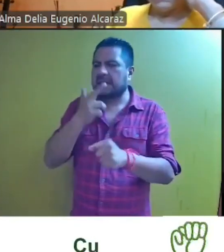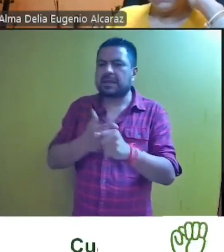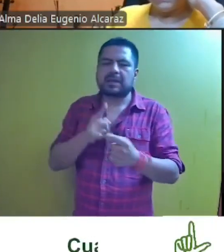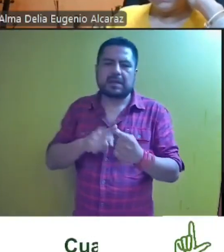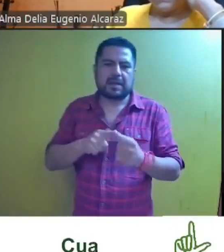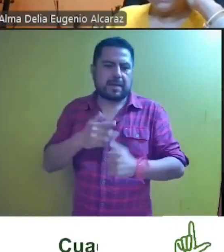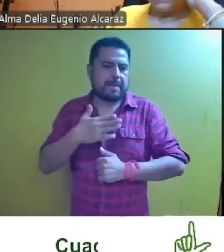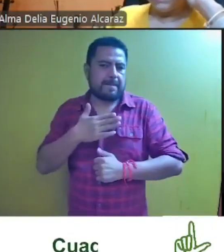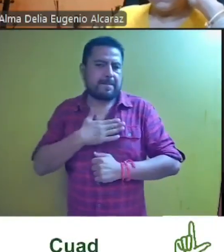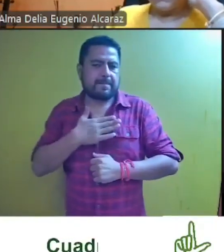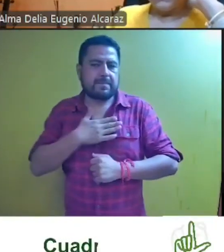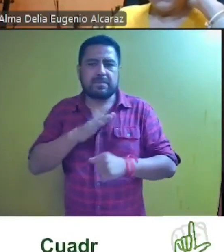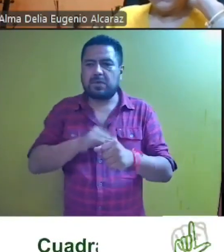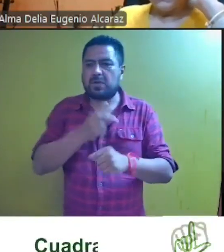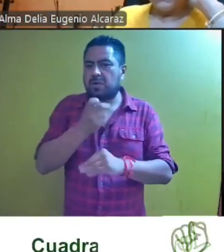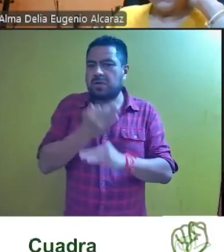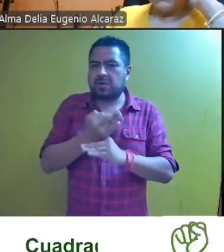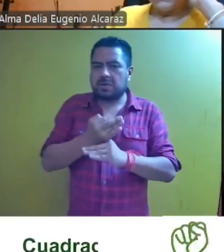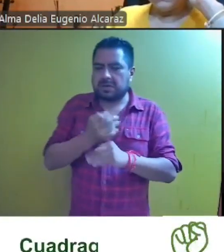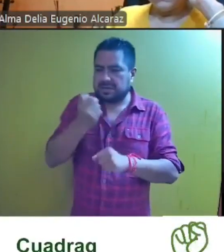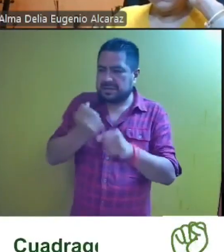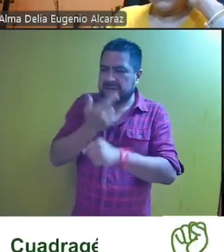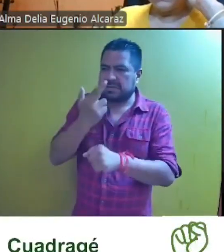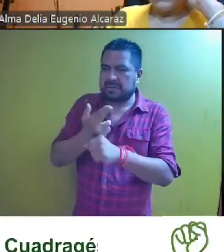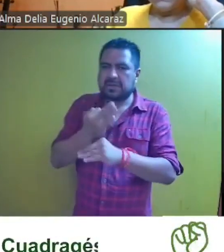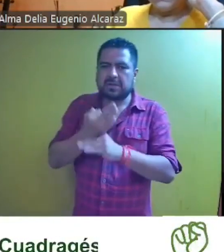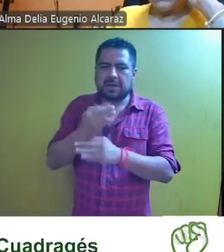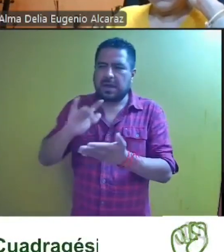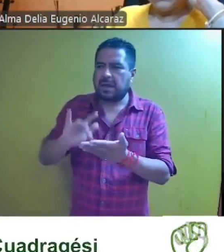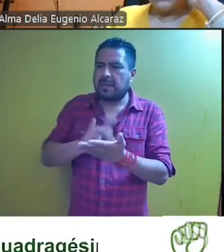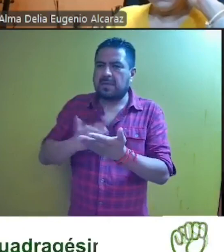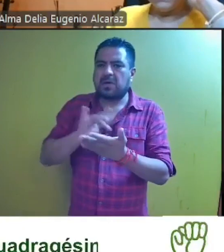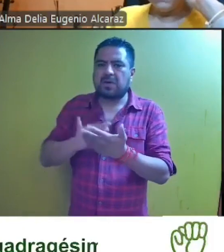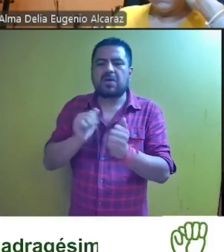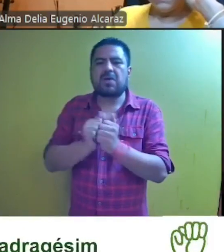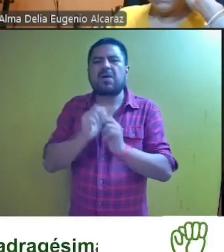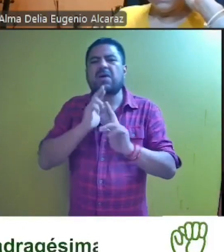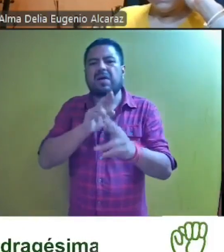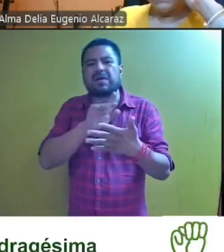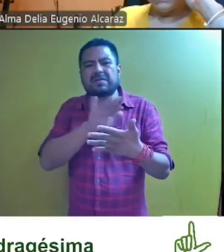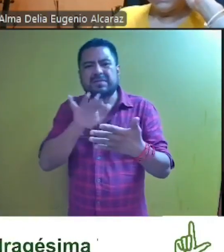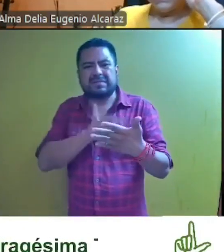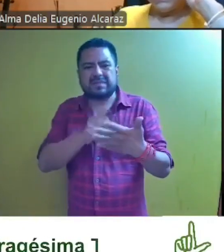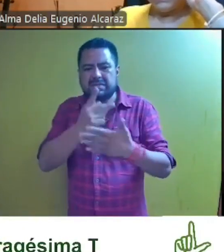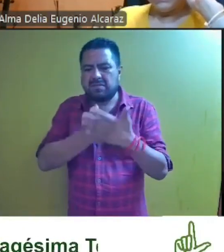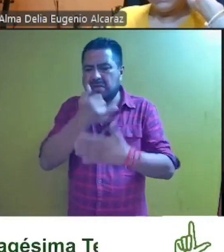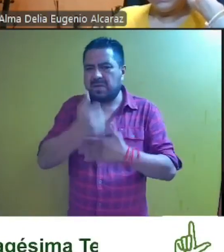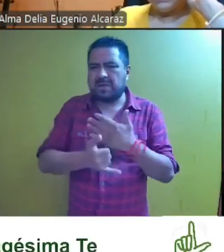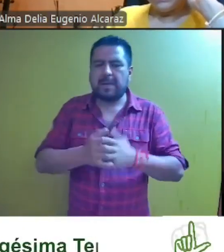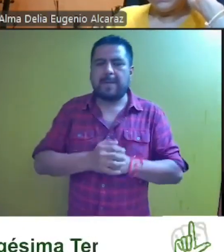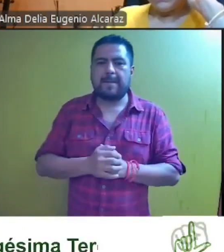a mi cargo por lo tanto le solicito secretario nos apoye con la cuenta y el resolutivo del proyecto